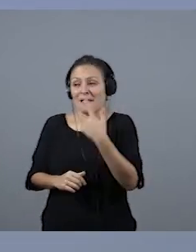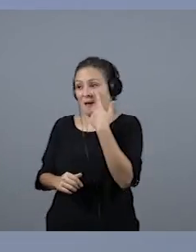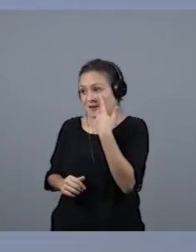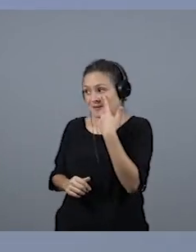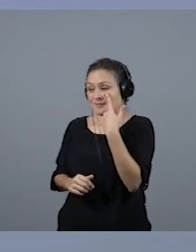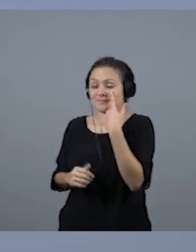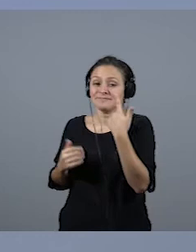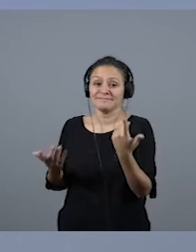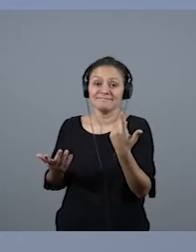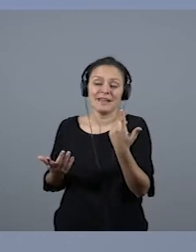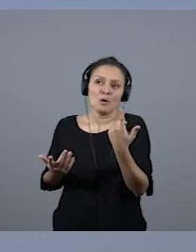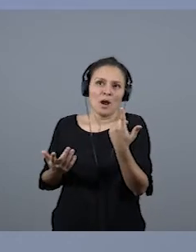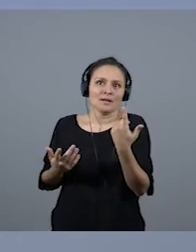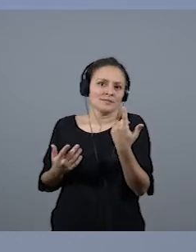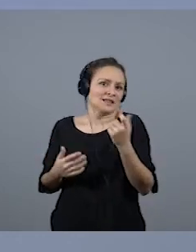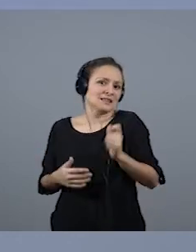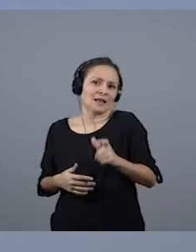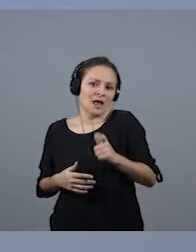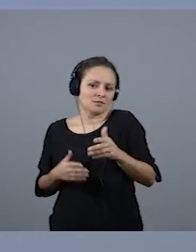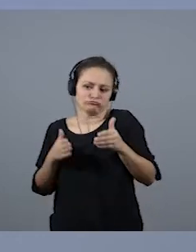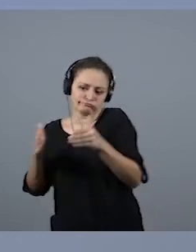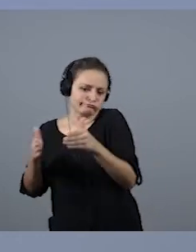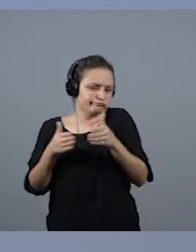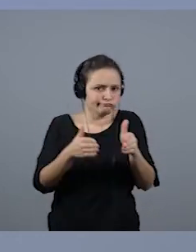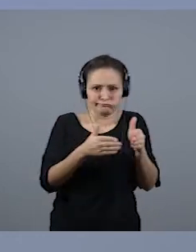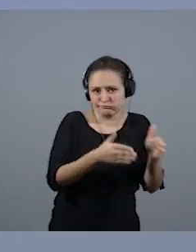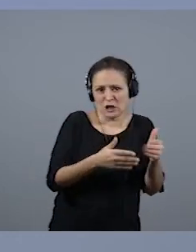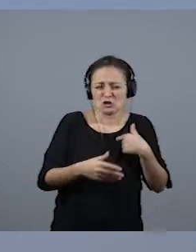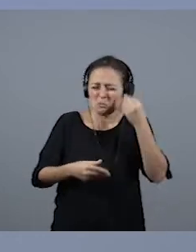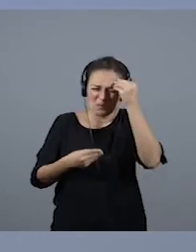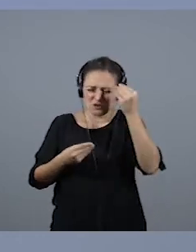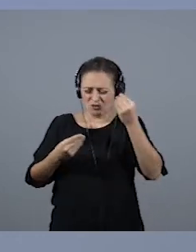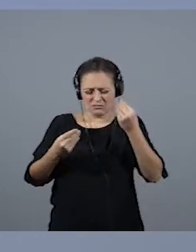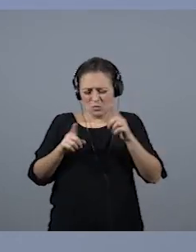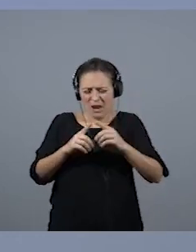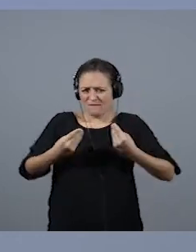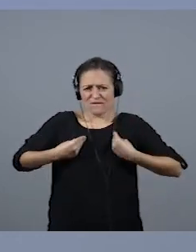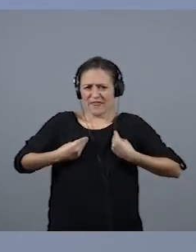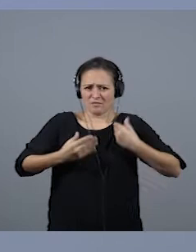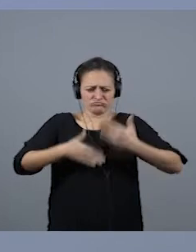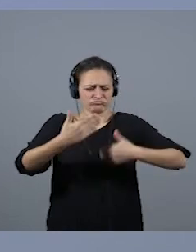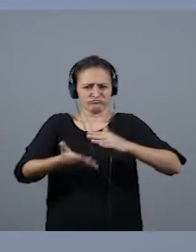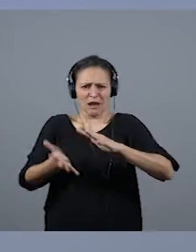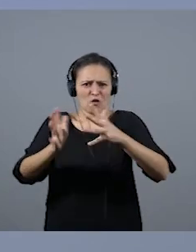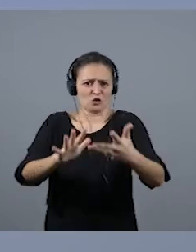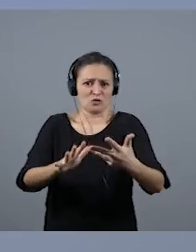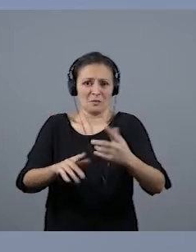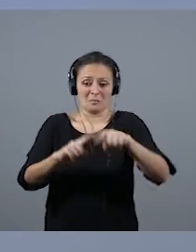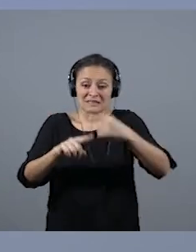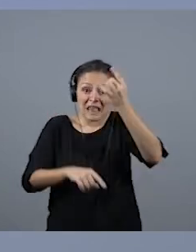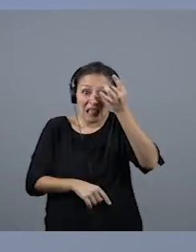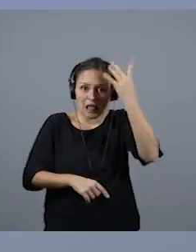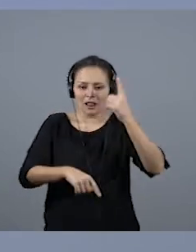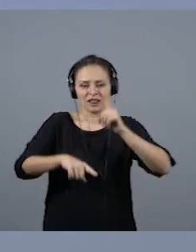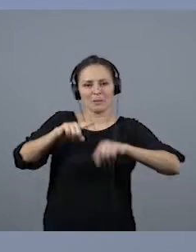hay tendencias, como en todo. Yo creo que la vida es evolución y las ideas tienen que ir evolucionando con los tiempos.